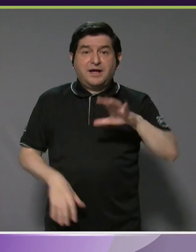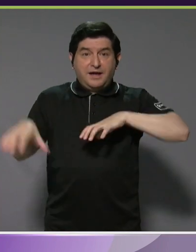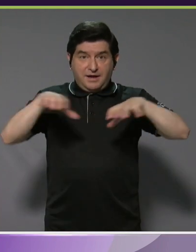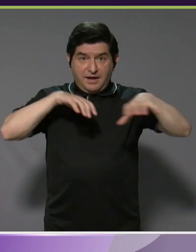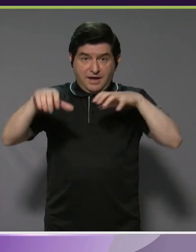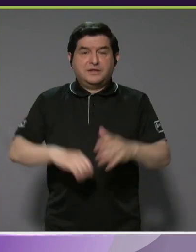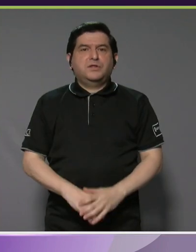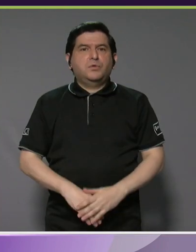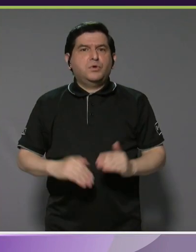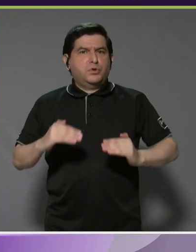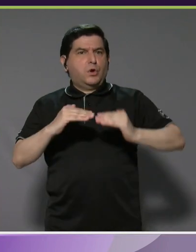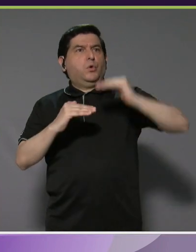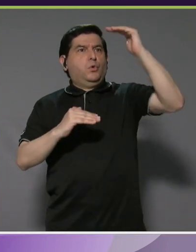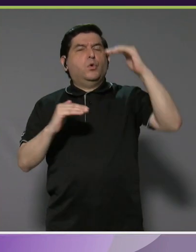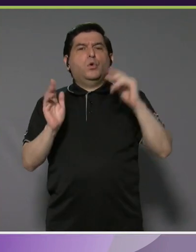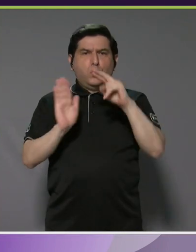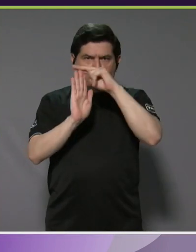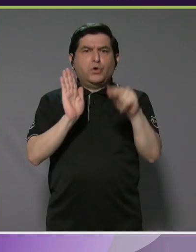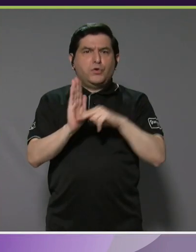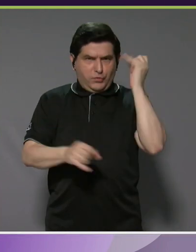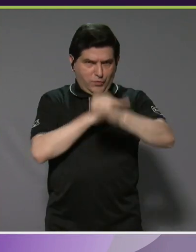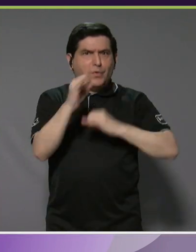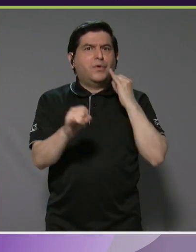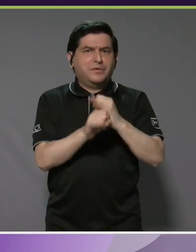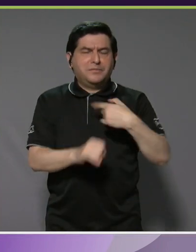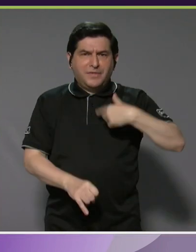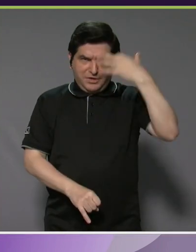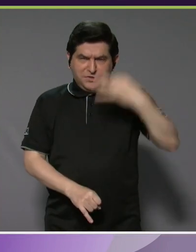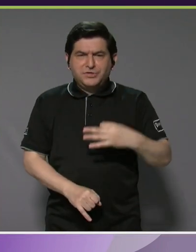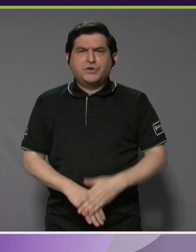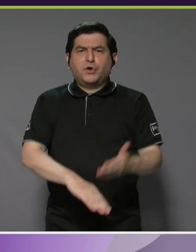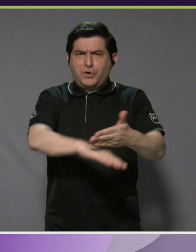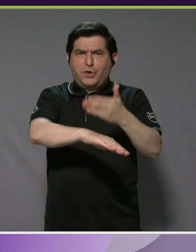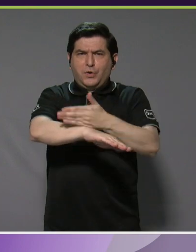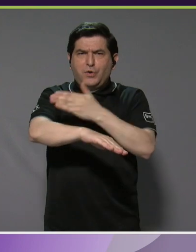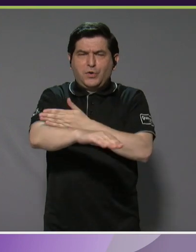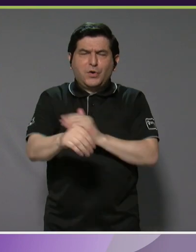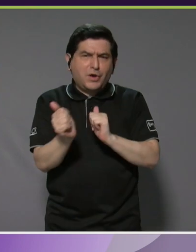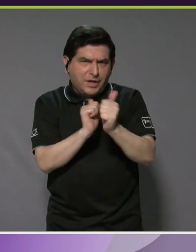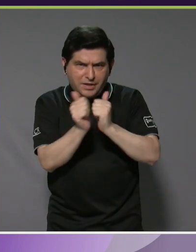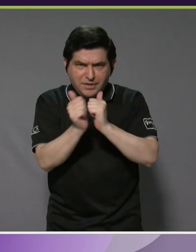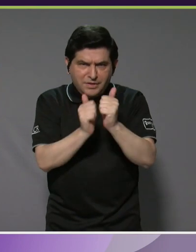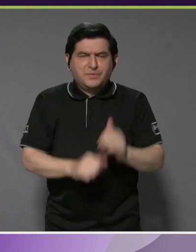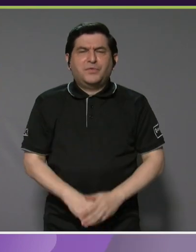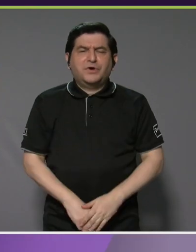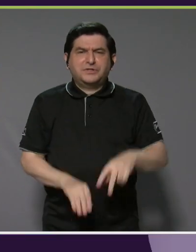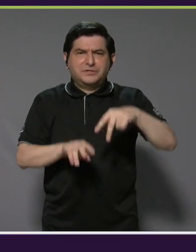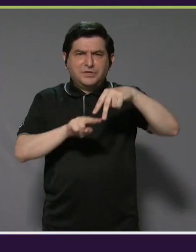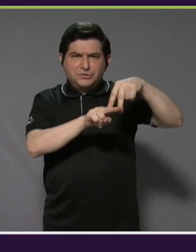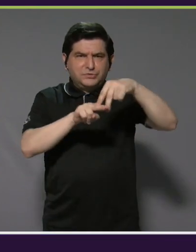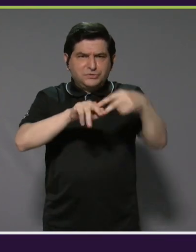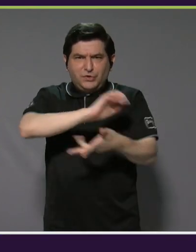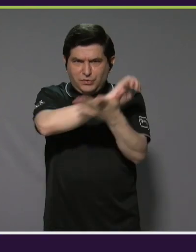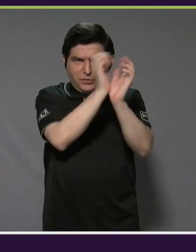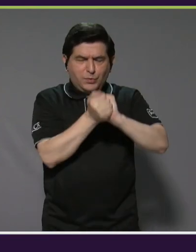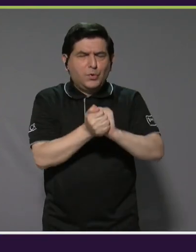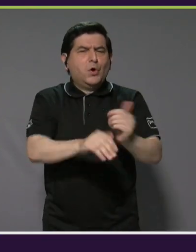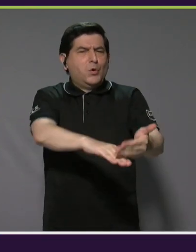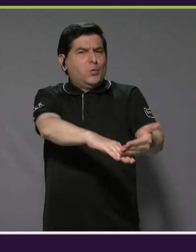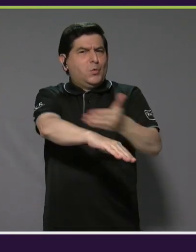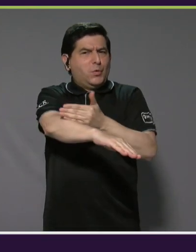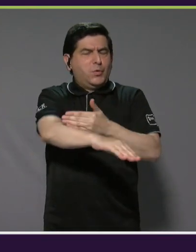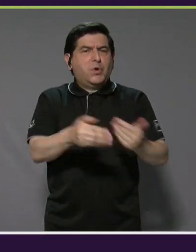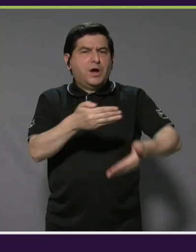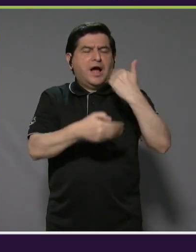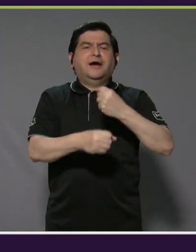está con altos estándares internacionales y siento que va a hacer crecer la disciplina del surf adaptado muchísimo más de